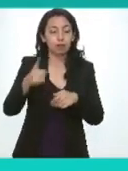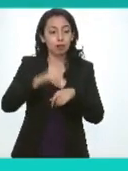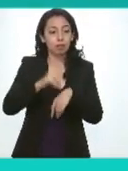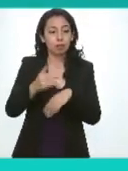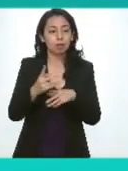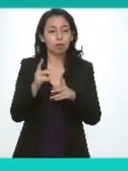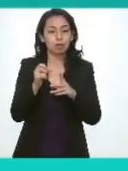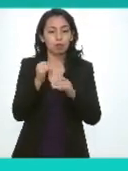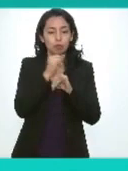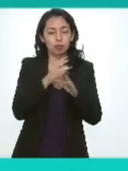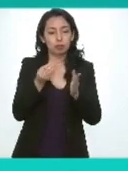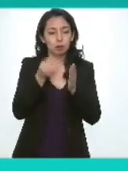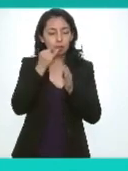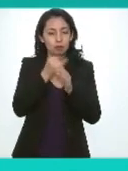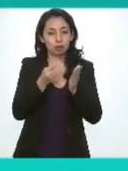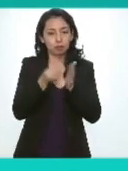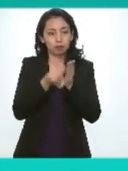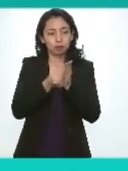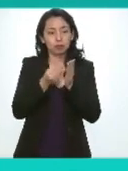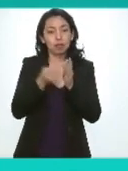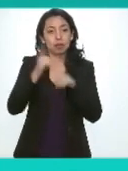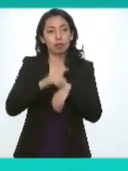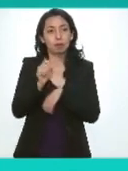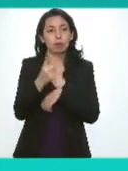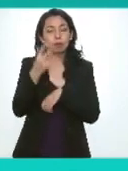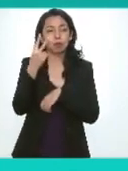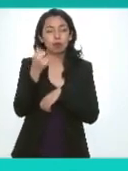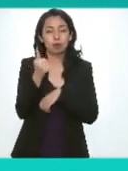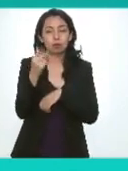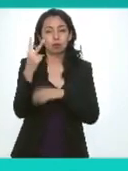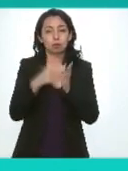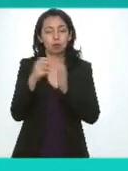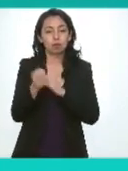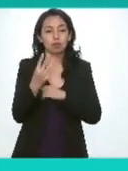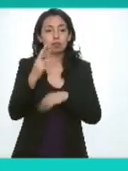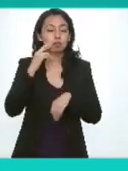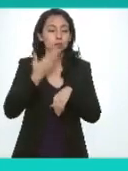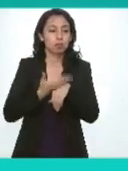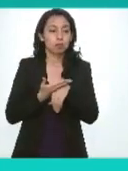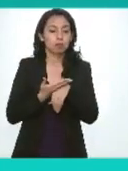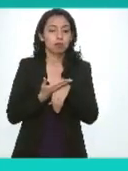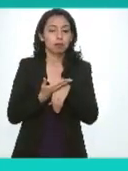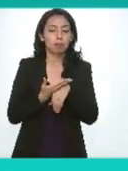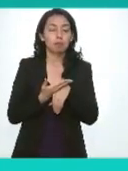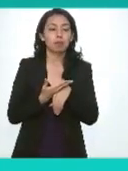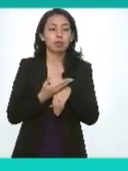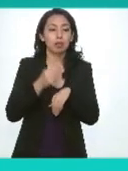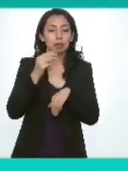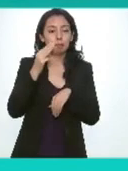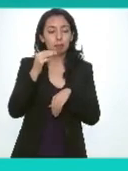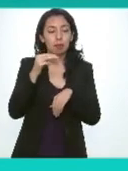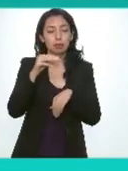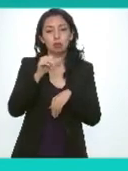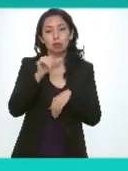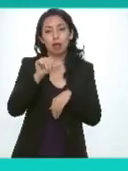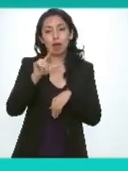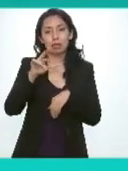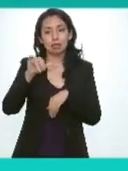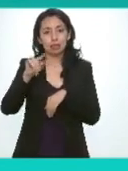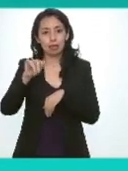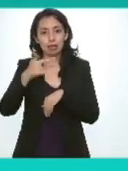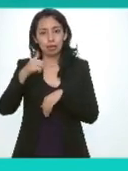protección datos personales celebrada el 21 de agosto del 2023 a cargo del comisionado maestro Ariste Rodríguez Guerrero García